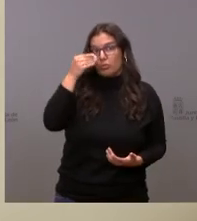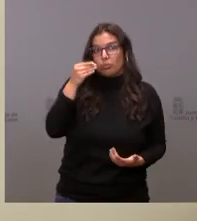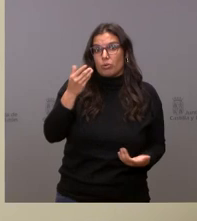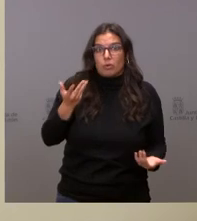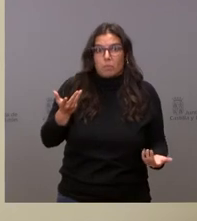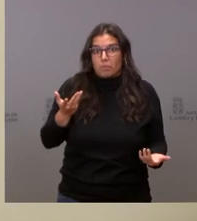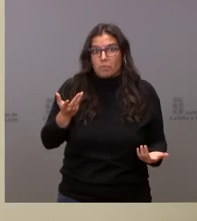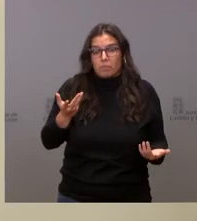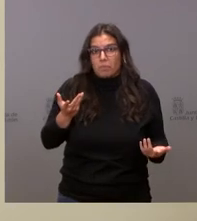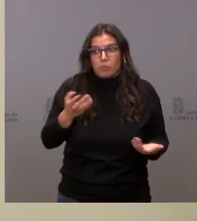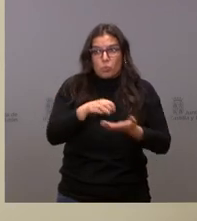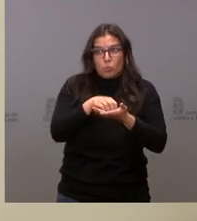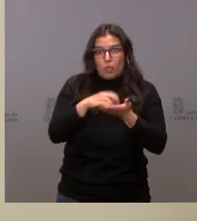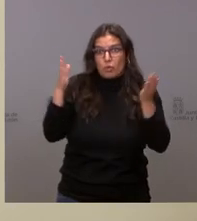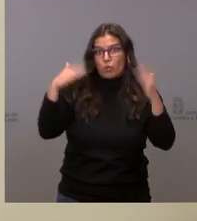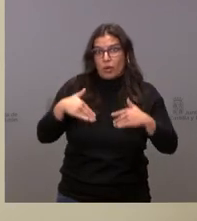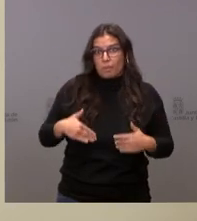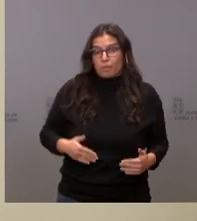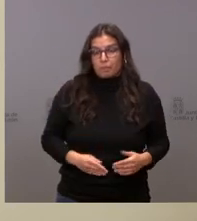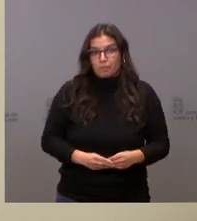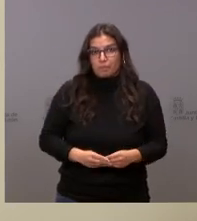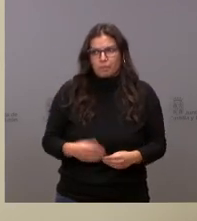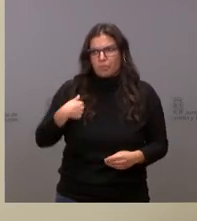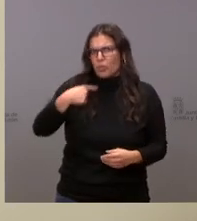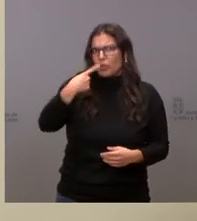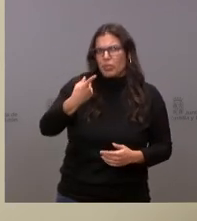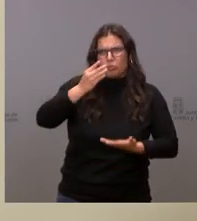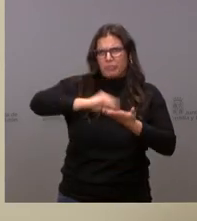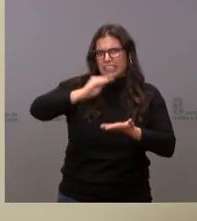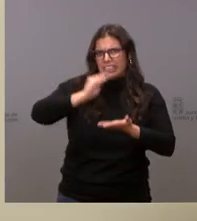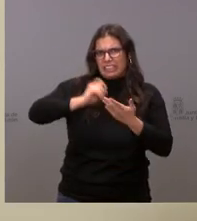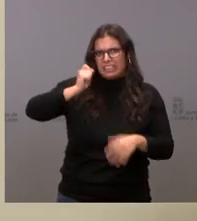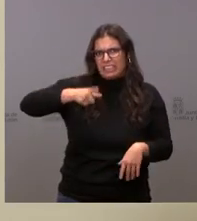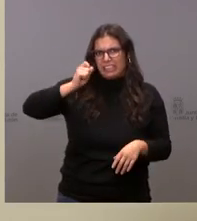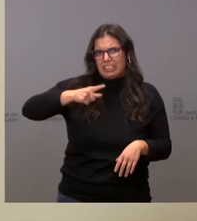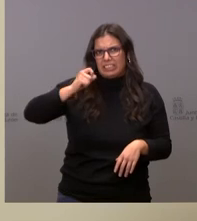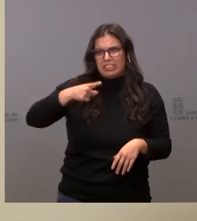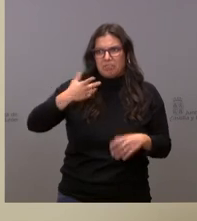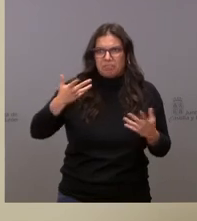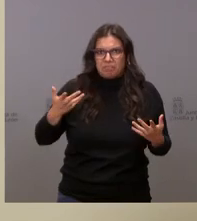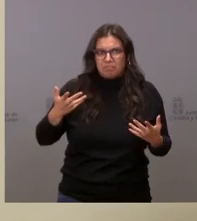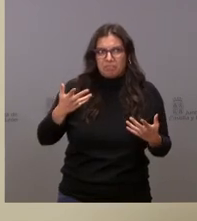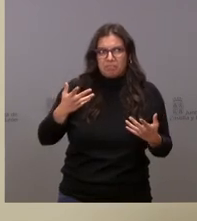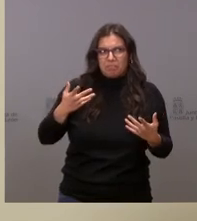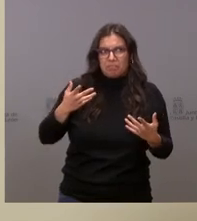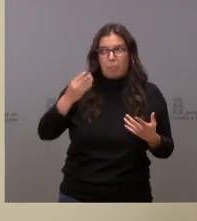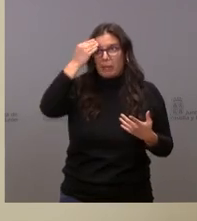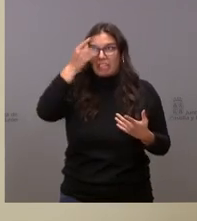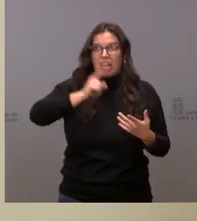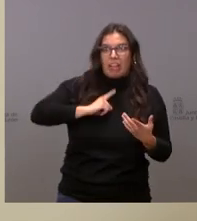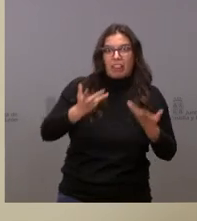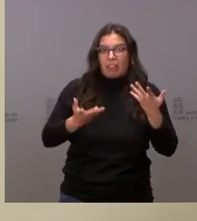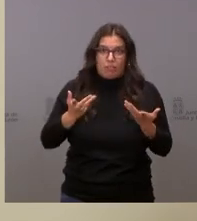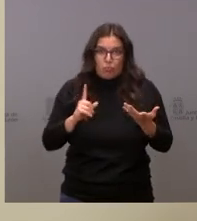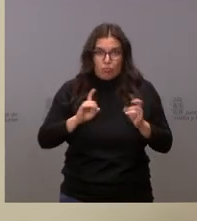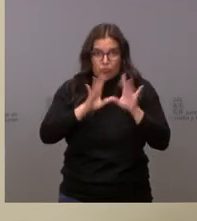no está en duda y me han oído decirlo tantas veces que sería difícil ponerlo en duda es verdad que a